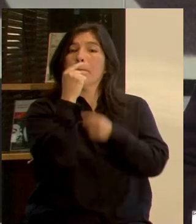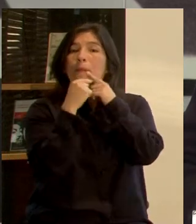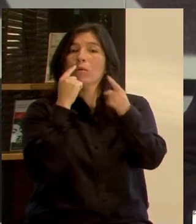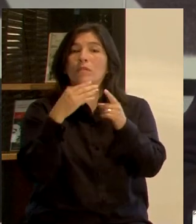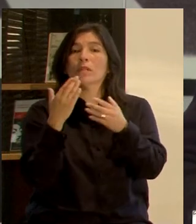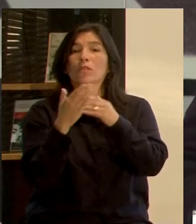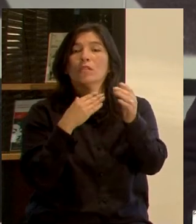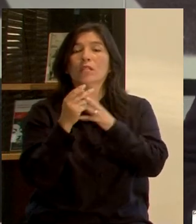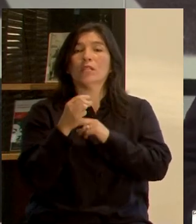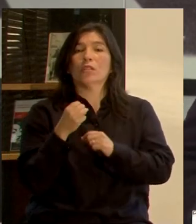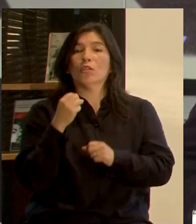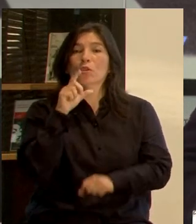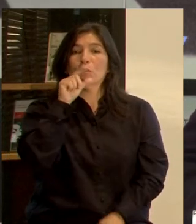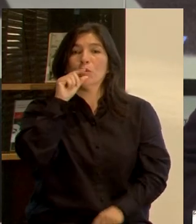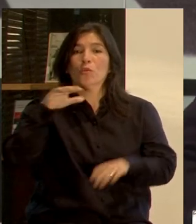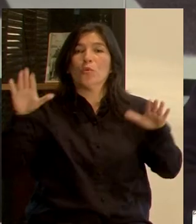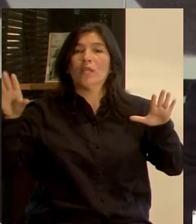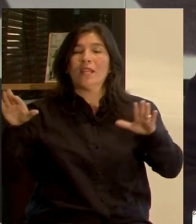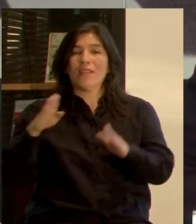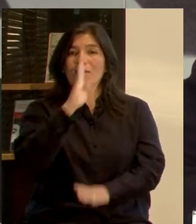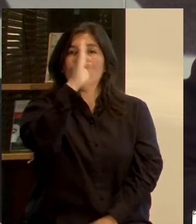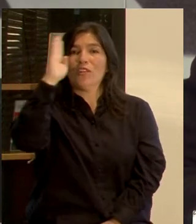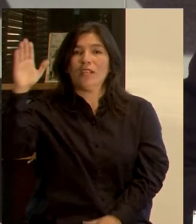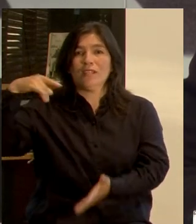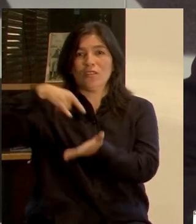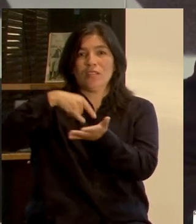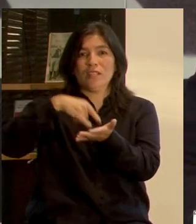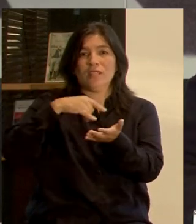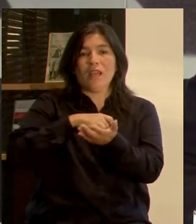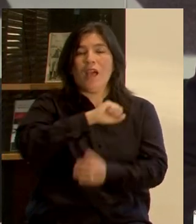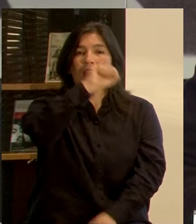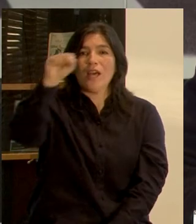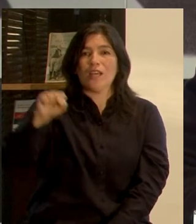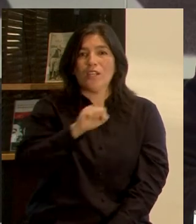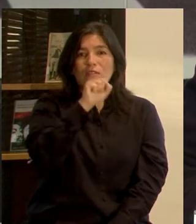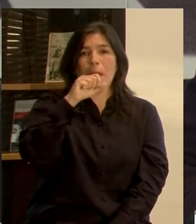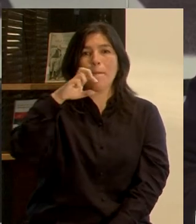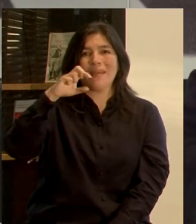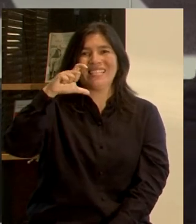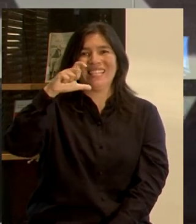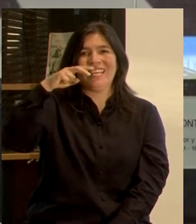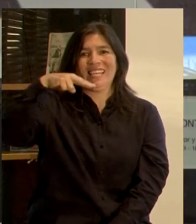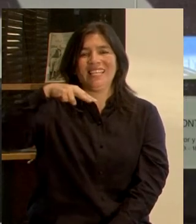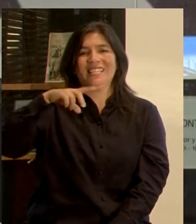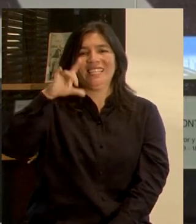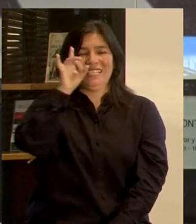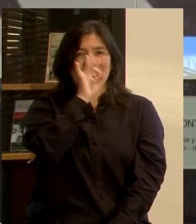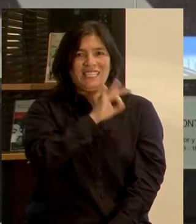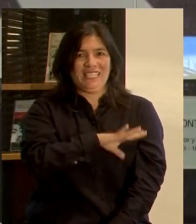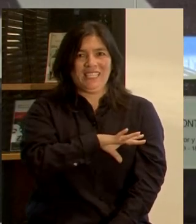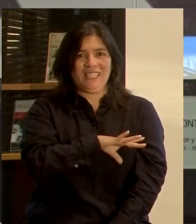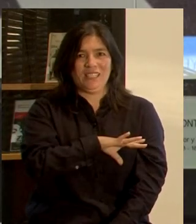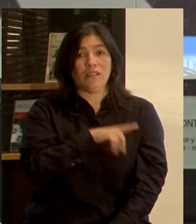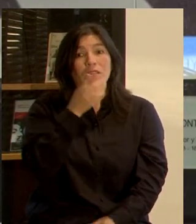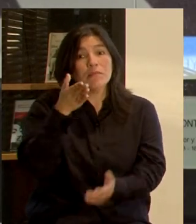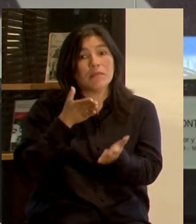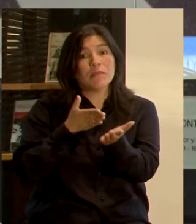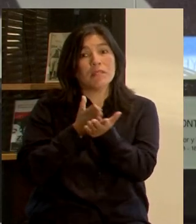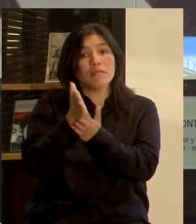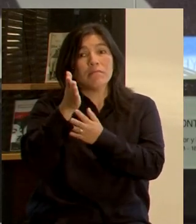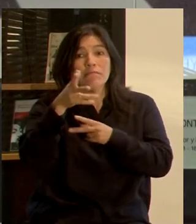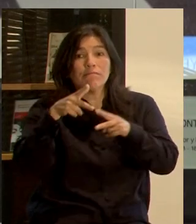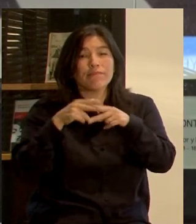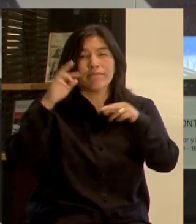través de la cuenta de Twitter de la Biblioteca del Congreso Nacional, que es arroba bcnchile. Vamos a dar entonces inicio a la